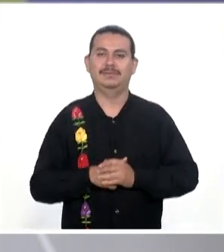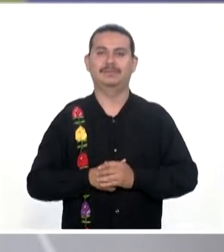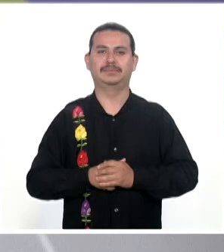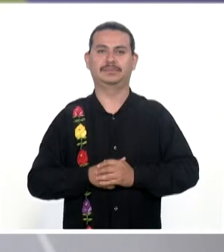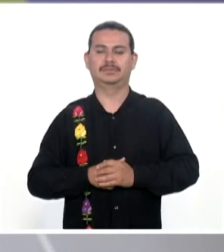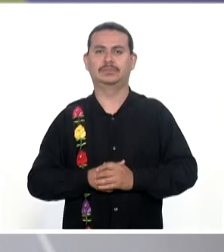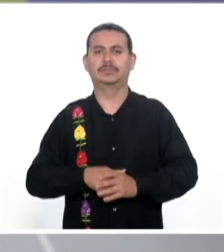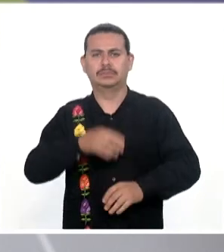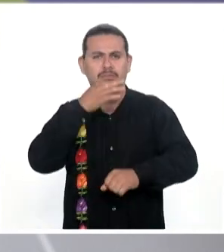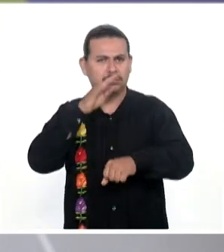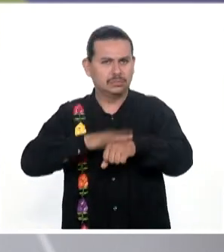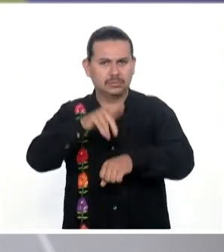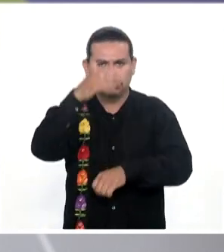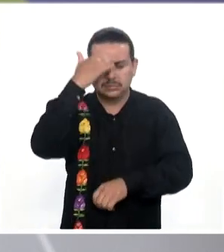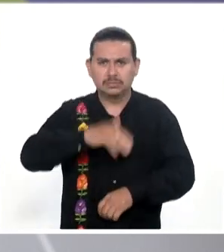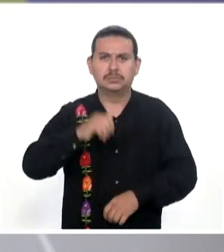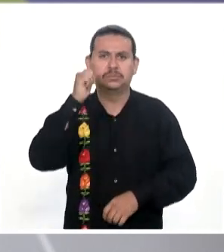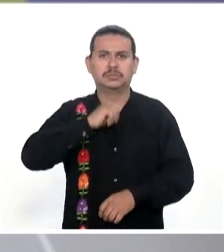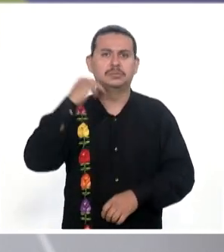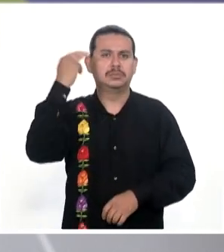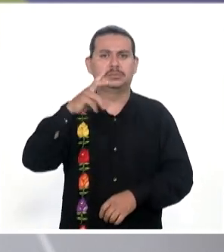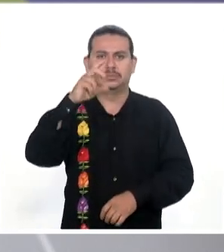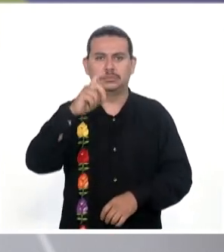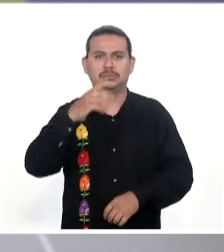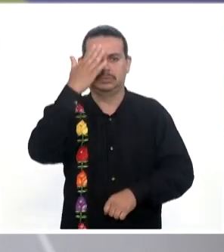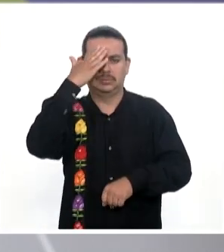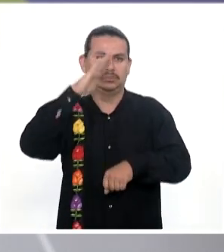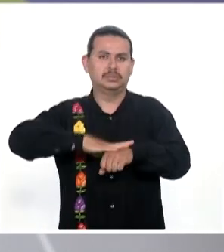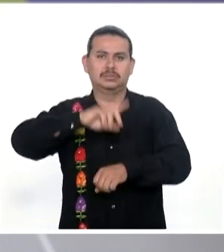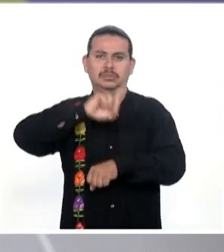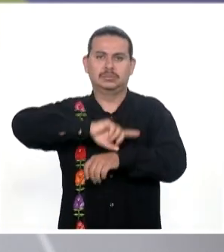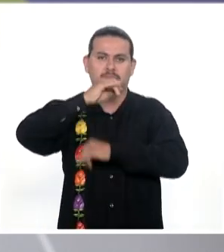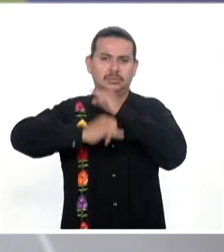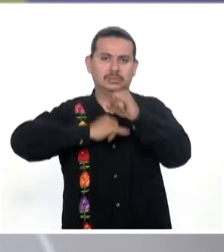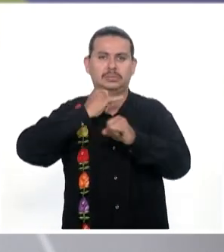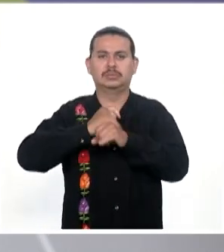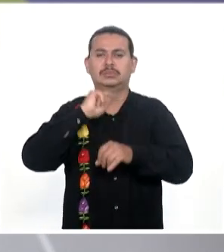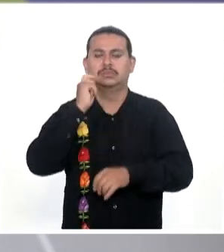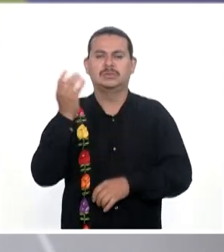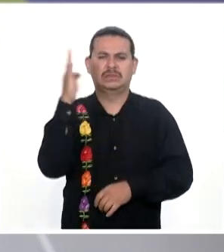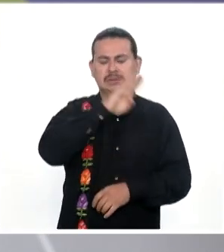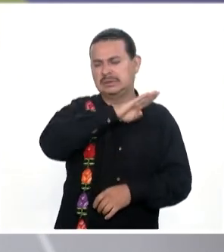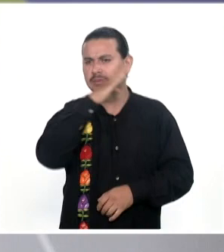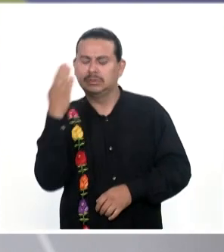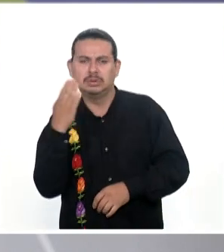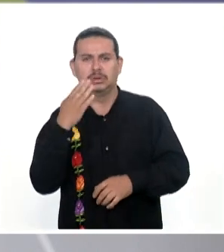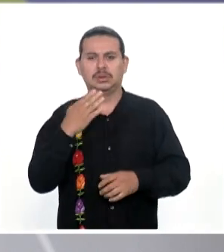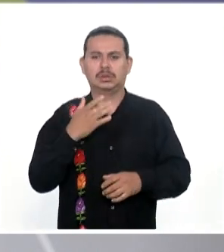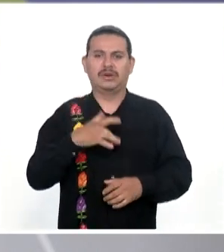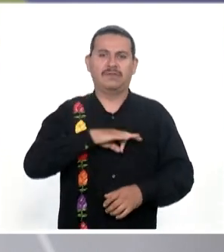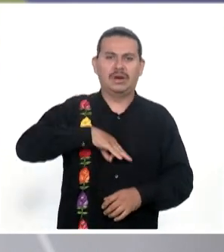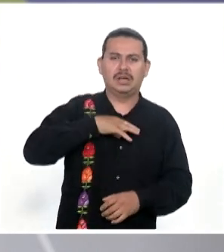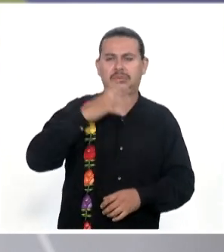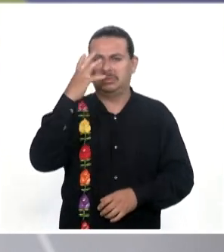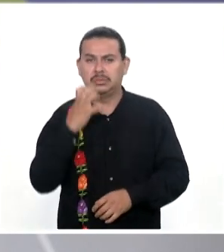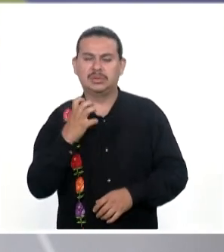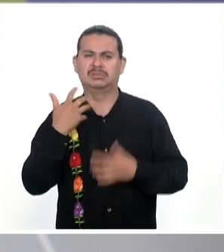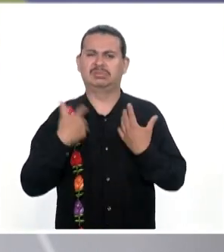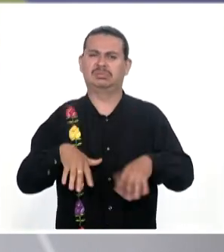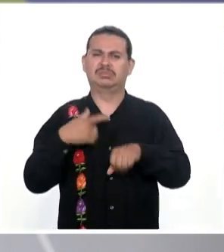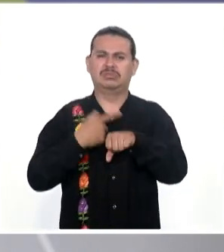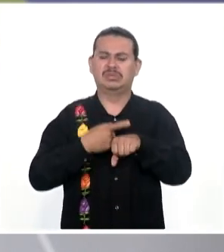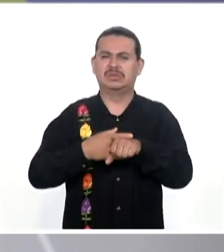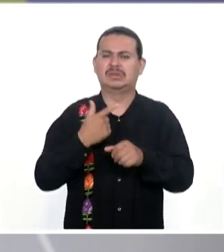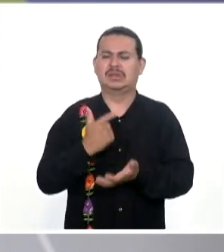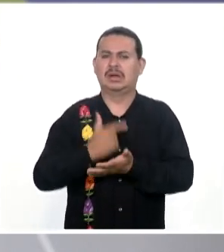Sabía usted Que cada 30 De marzo Se conmemora El día Internacional Del trastorno Bipolar Una enfermedad